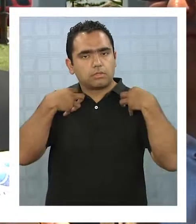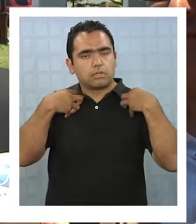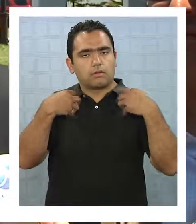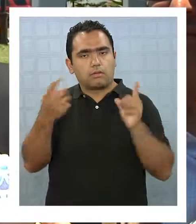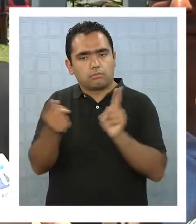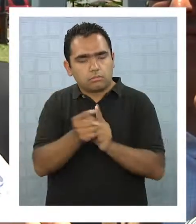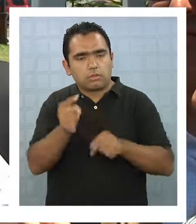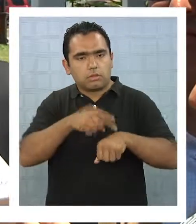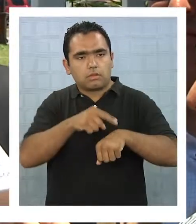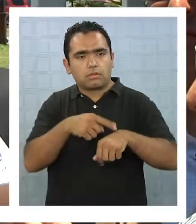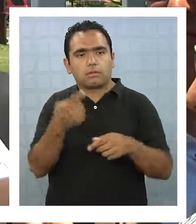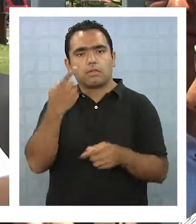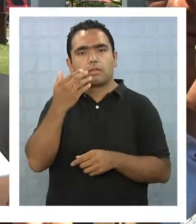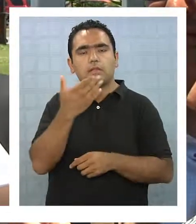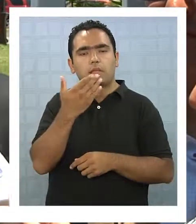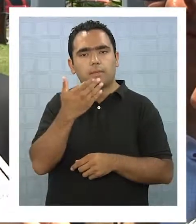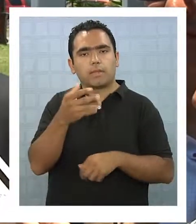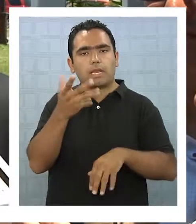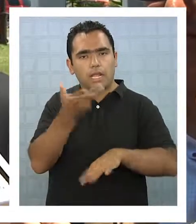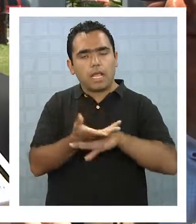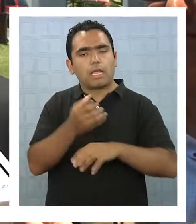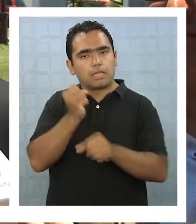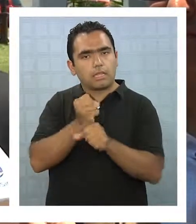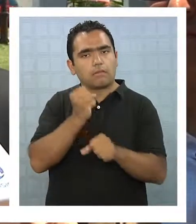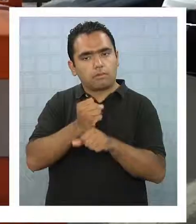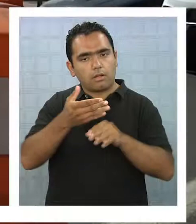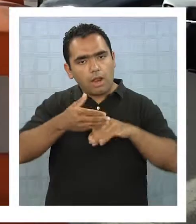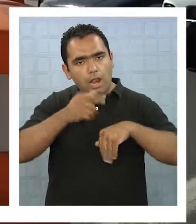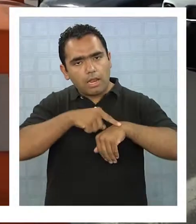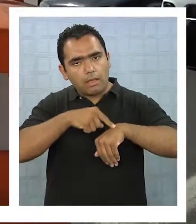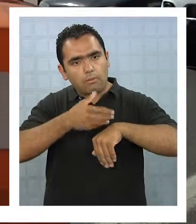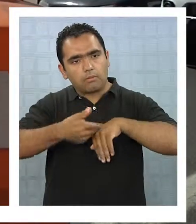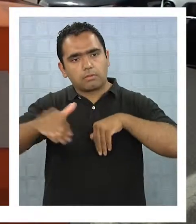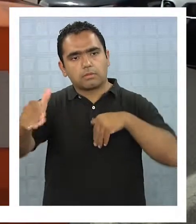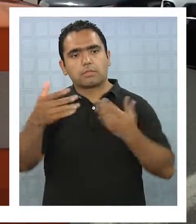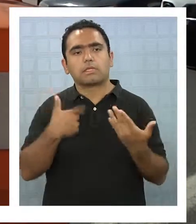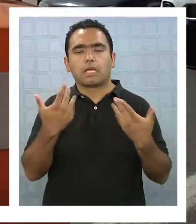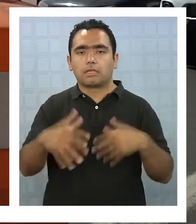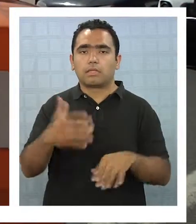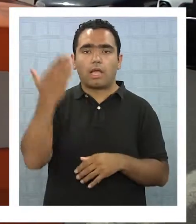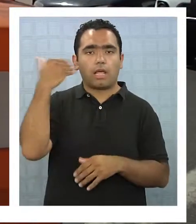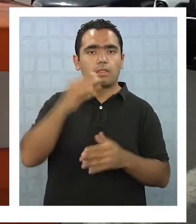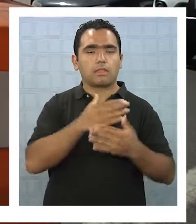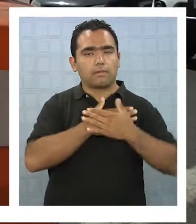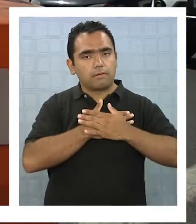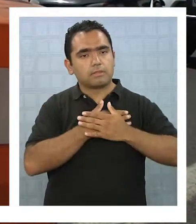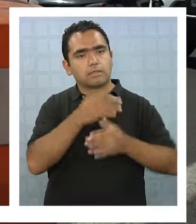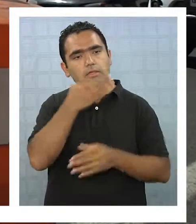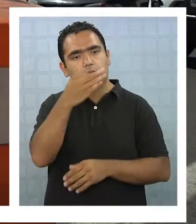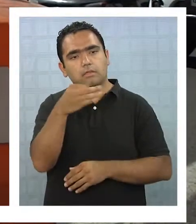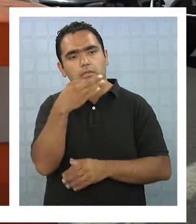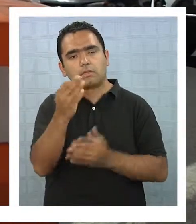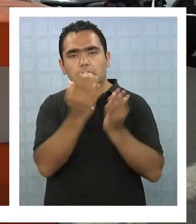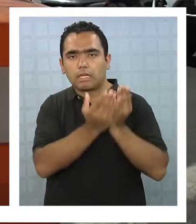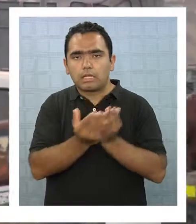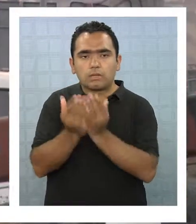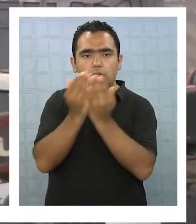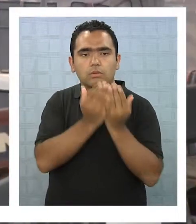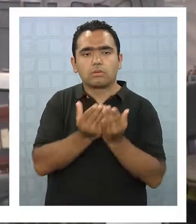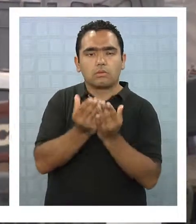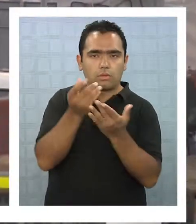que tienen que ver ya más con el mediano y largo plazo, que es con lo que ya anunció la presidenta Bachelet, que es el estudio de